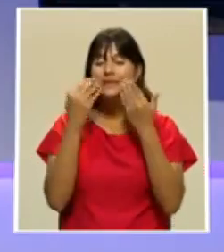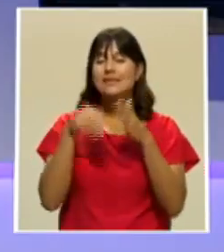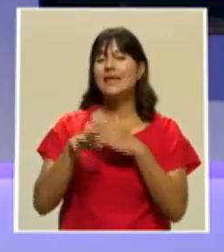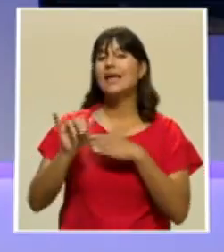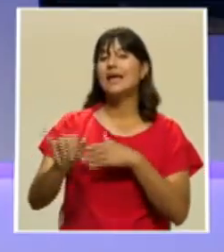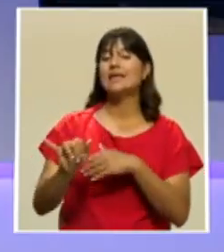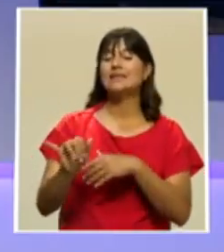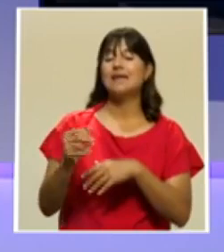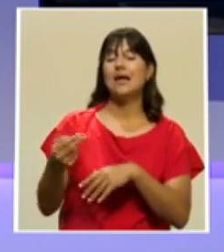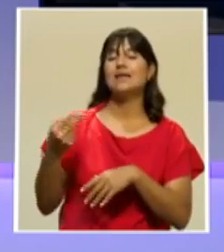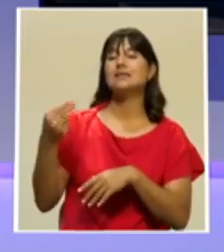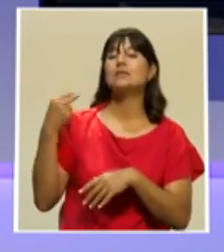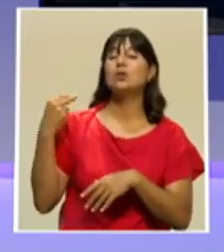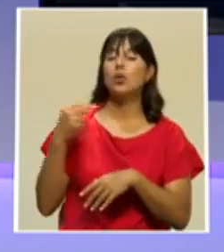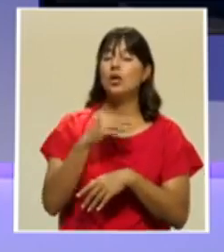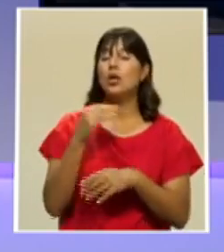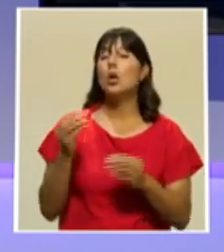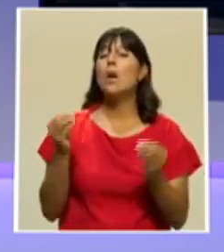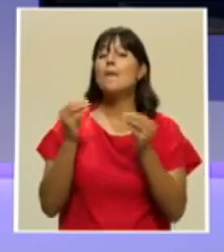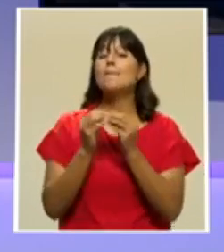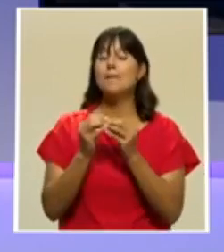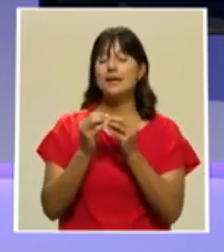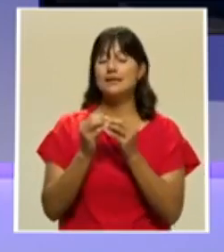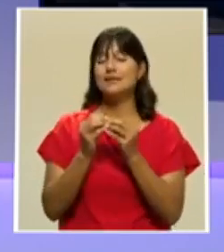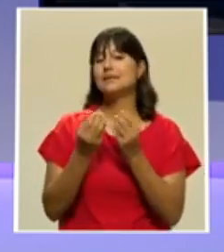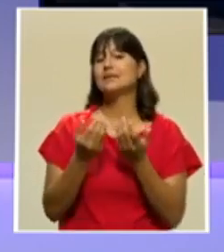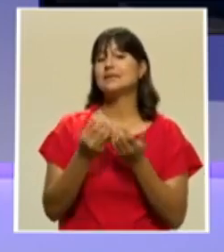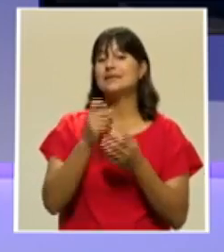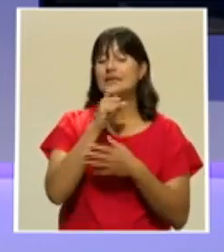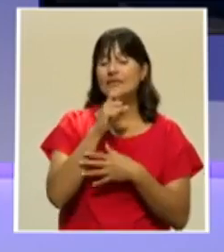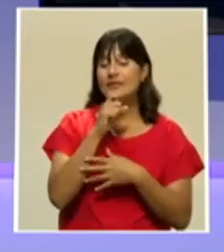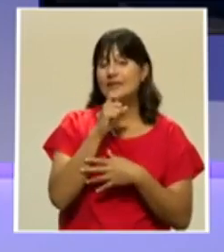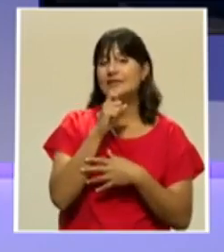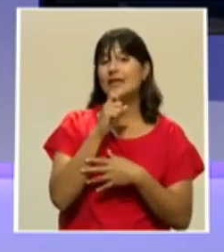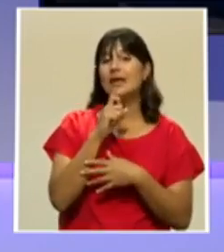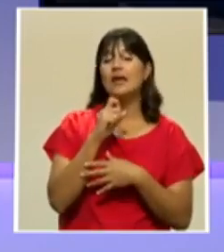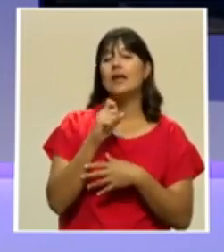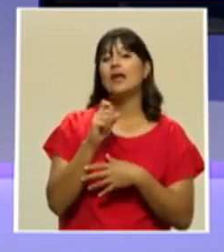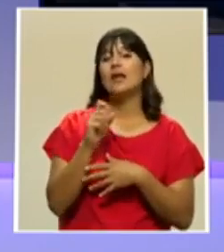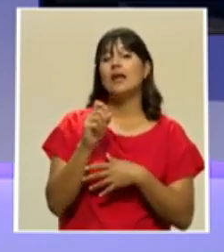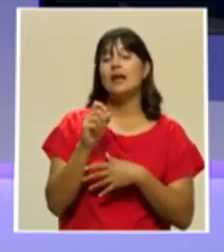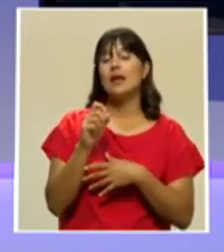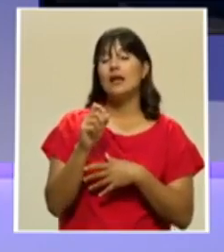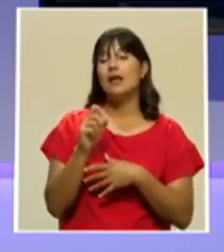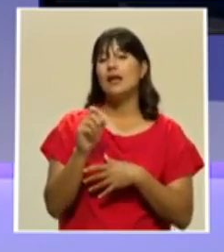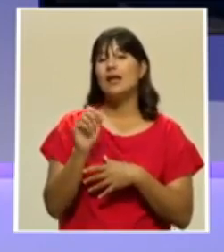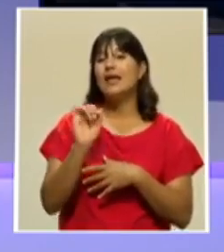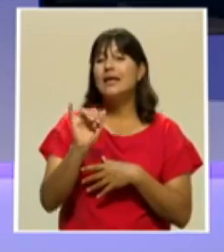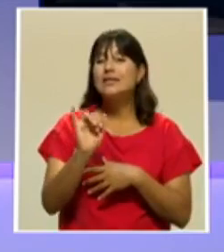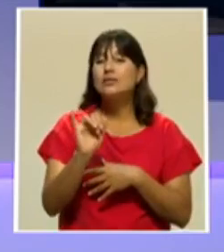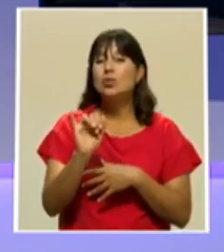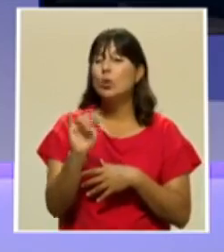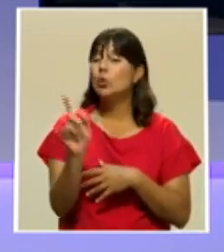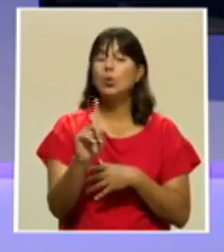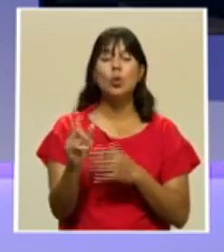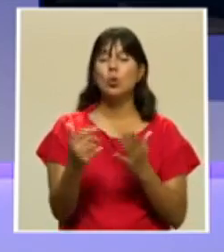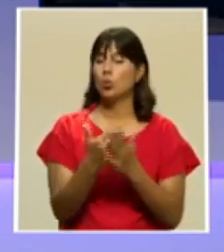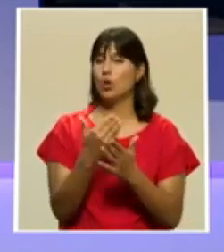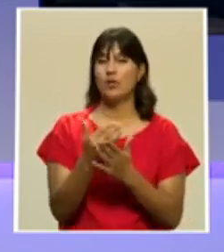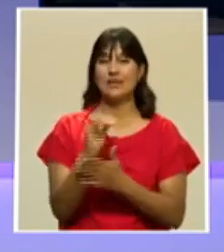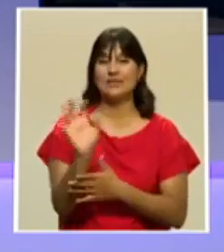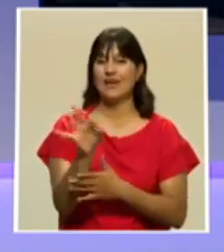decepciona o indigna, tal vez es el verbo que ando buscando, es de que esto no es nuevo. Esto